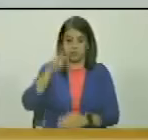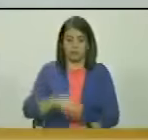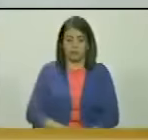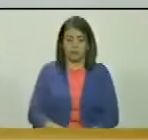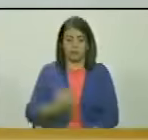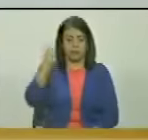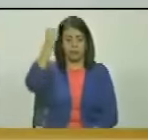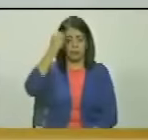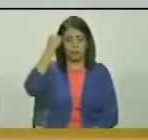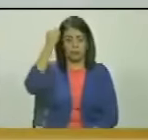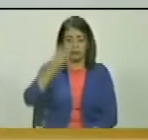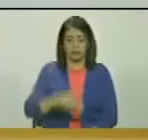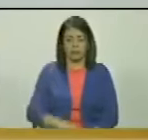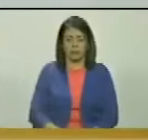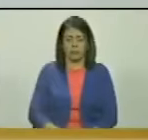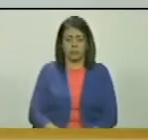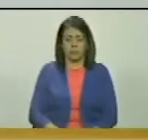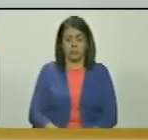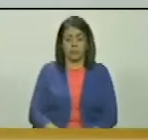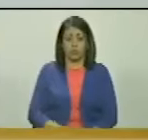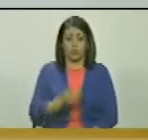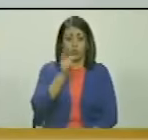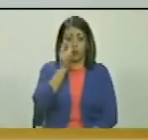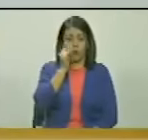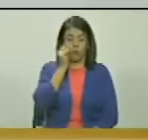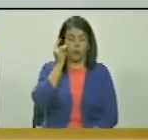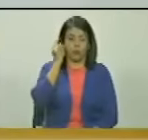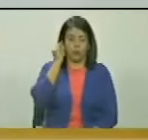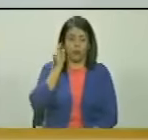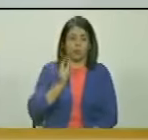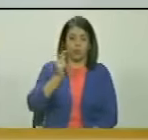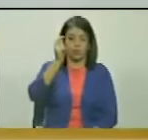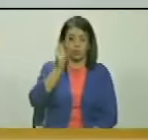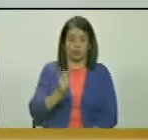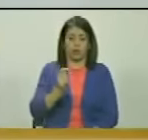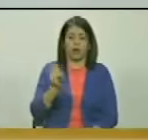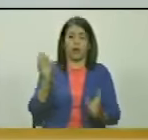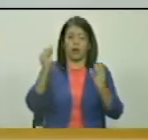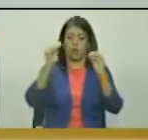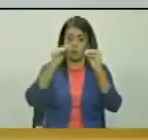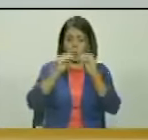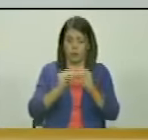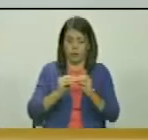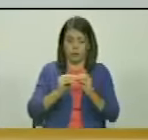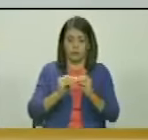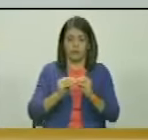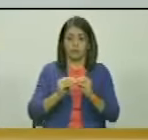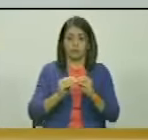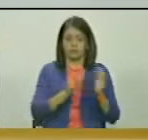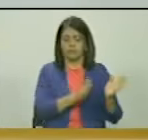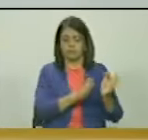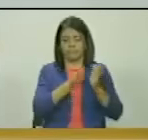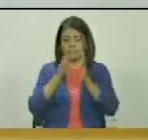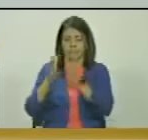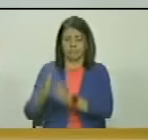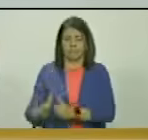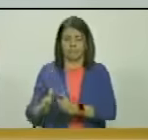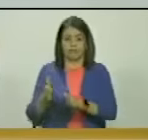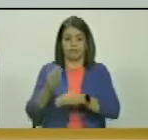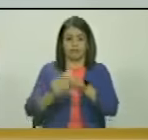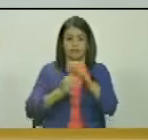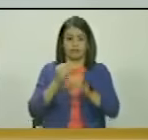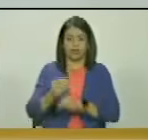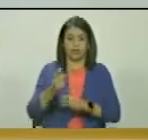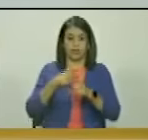En consideración, las honorables diputadas y los honorables diputados que estén a favor con diferir el punto de